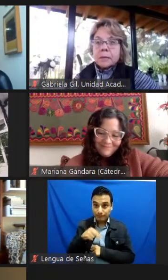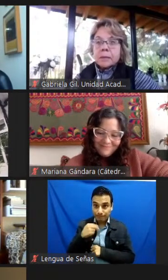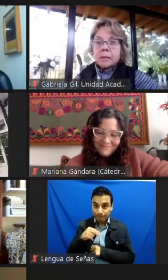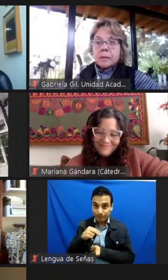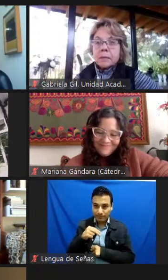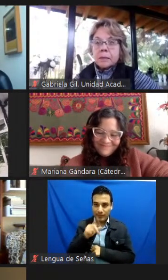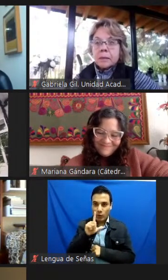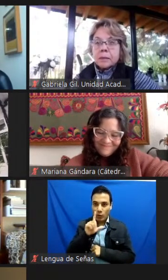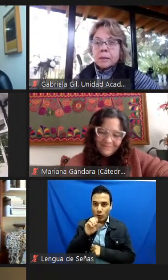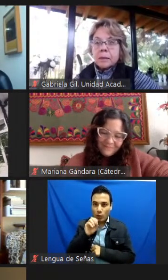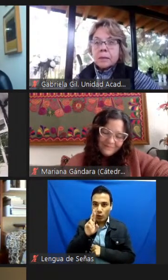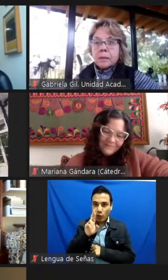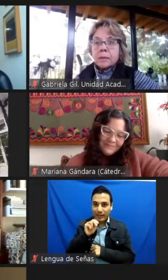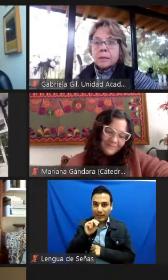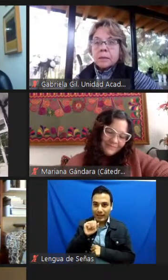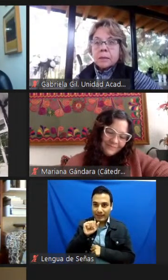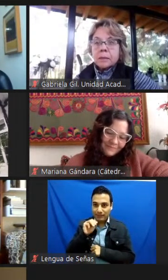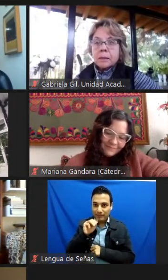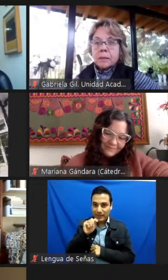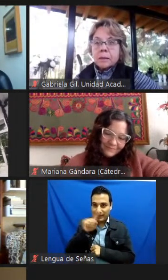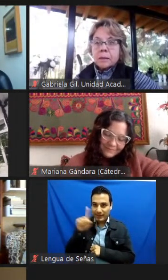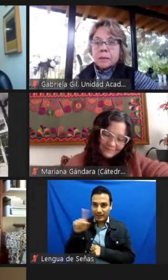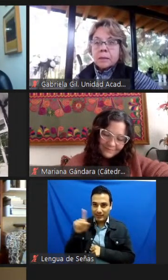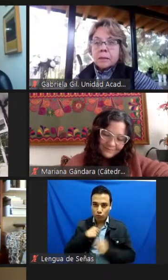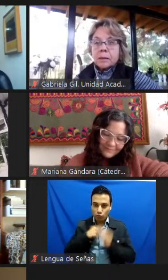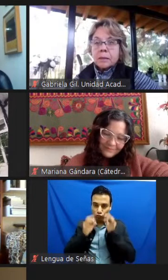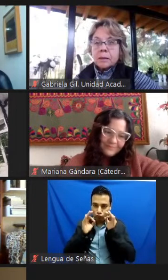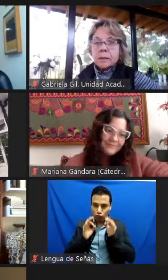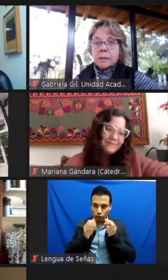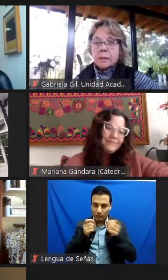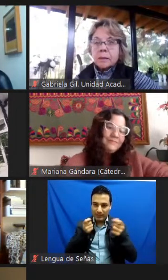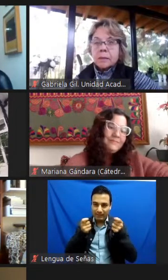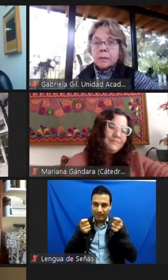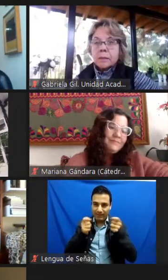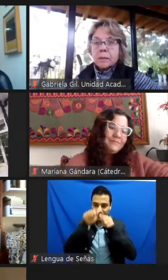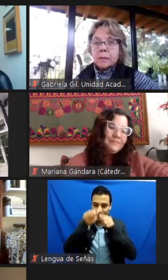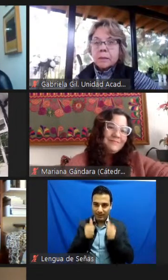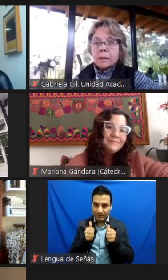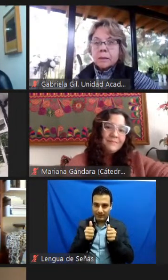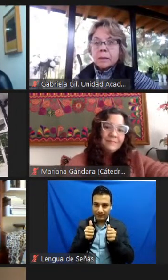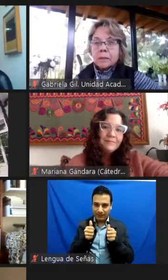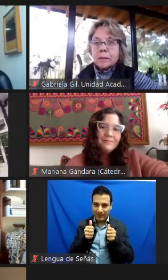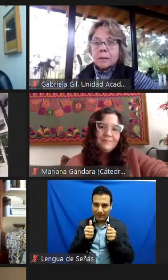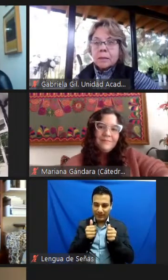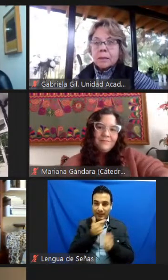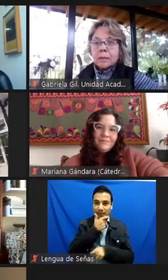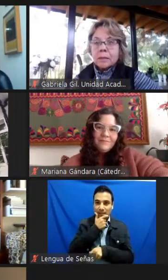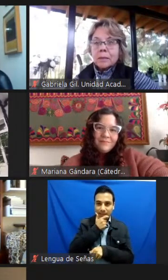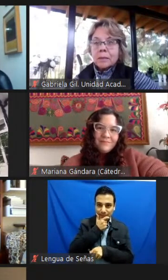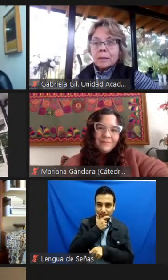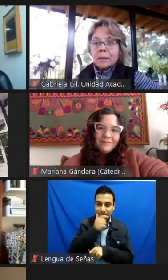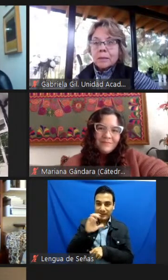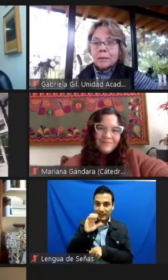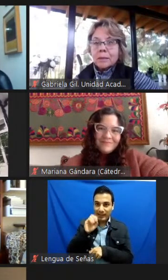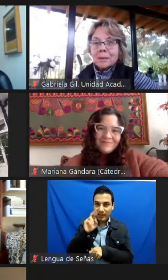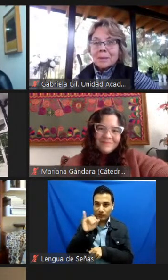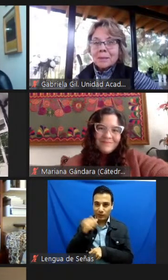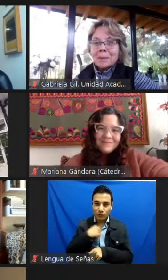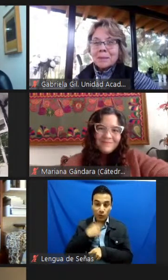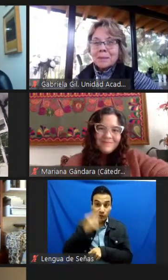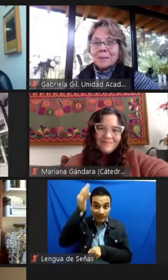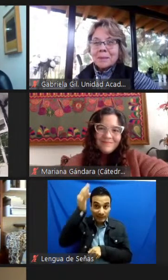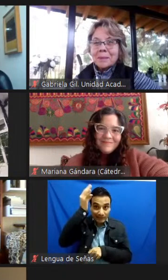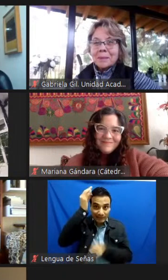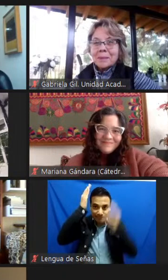Mier. Soy gerente de artes de British Council. Soy una mujer con el cabello largo negro. Estoy